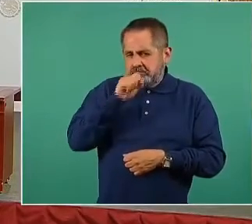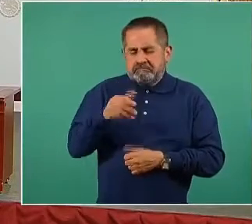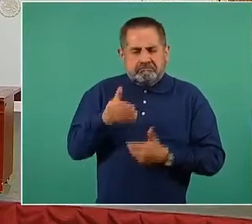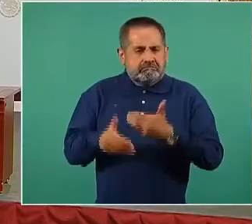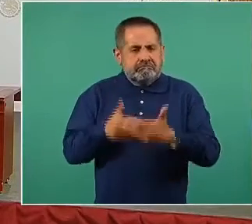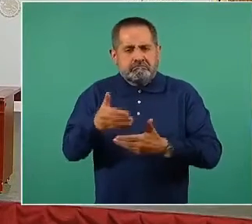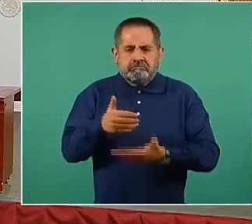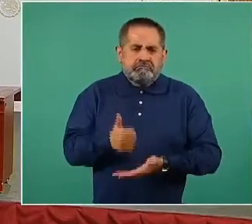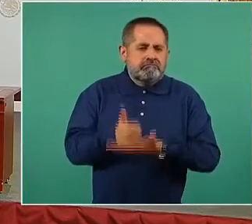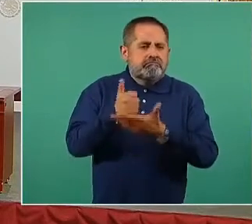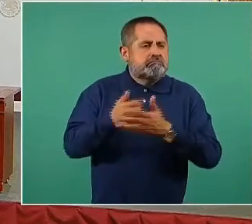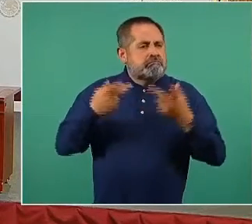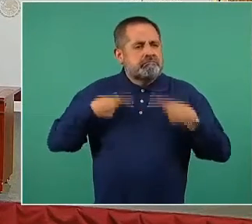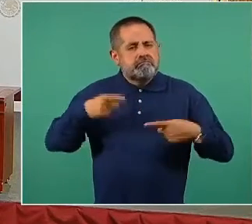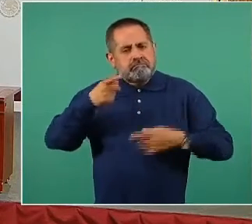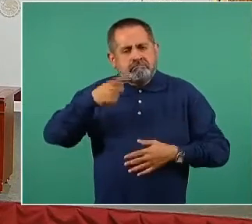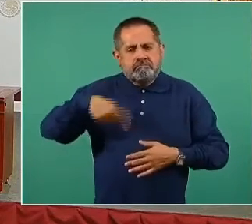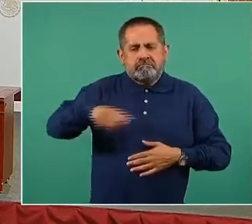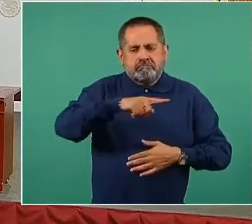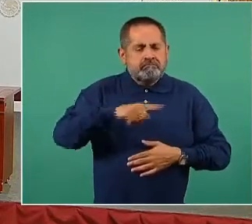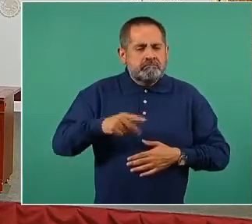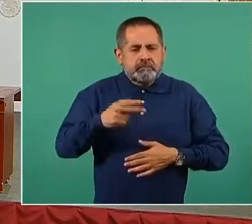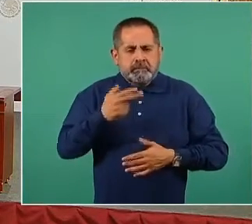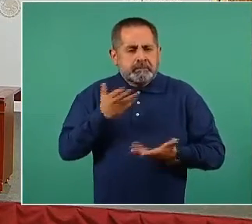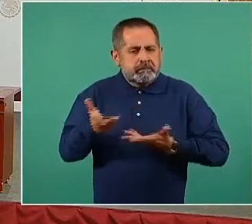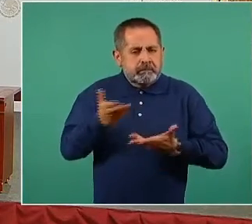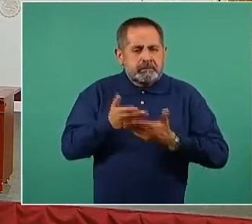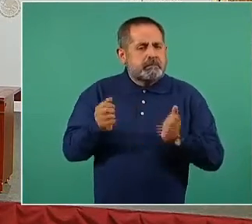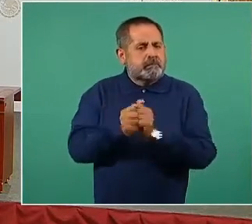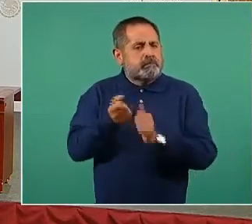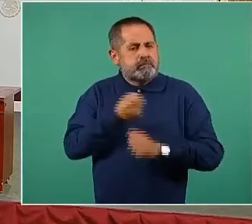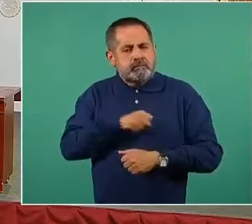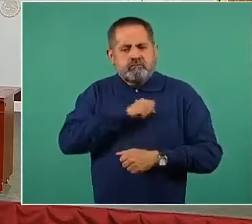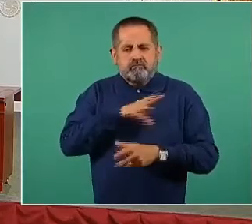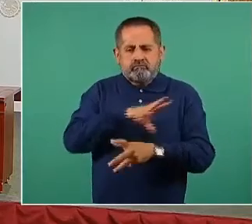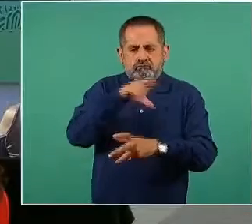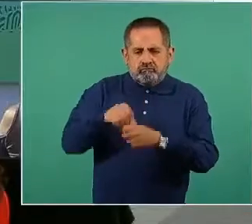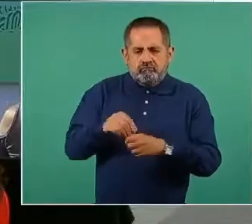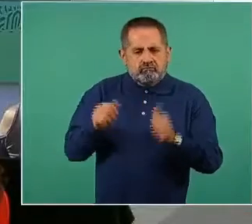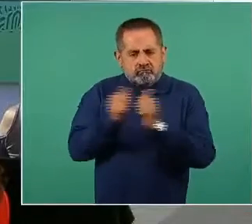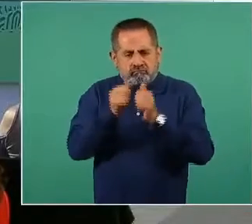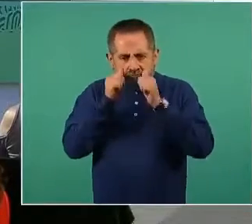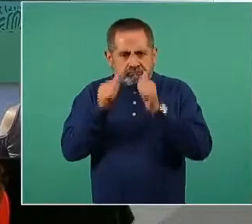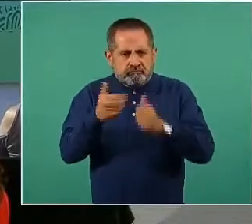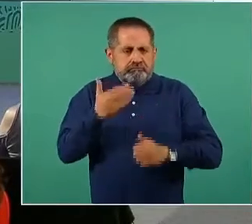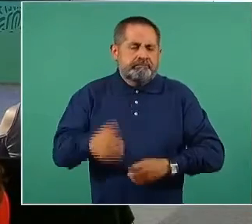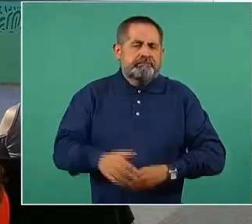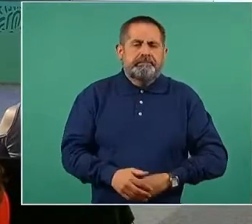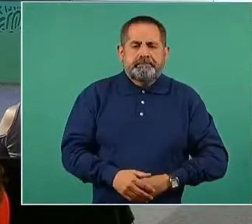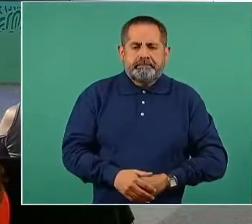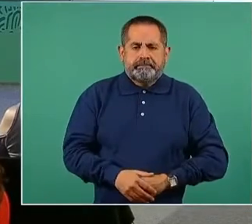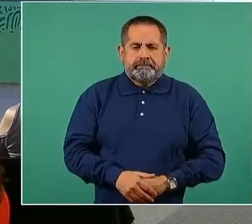a las personas servicios de salud incluyentes e inclusivos.